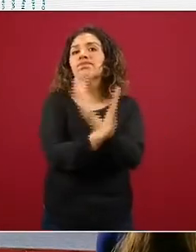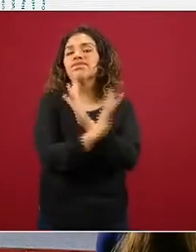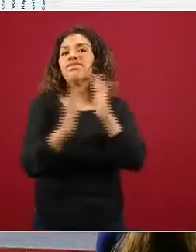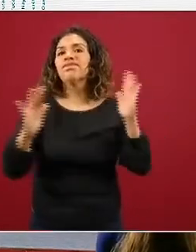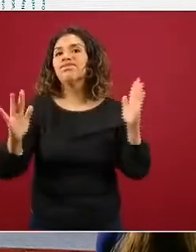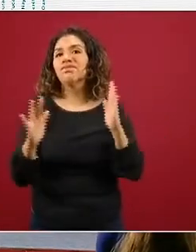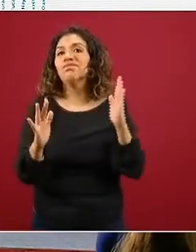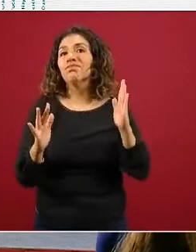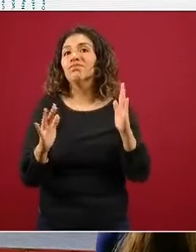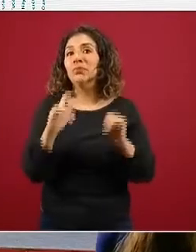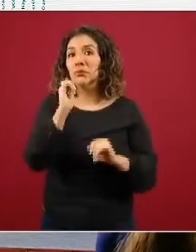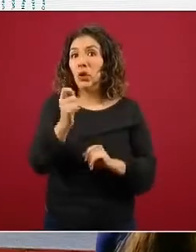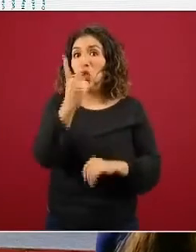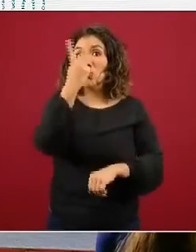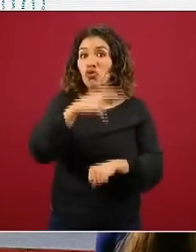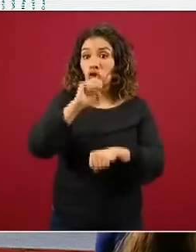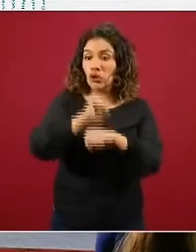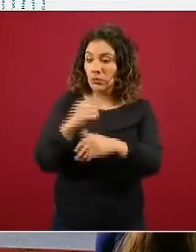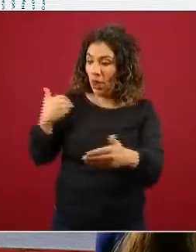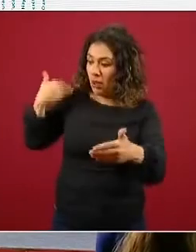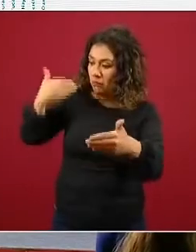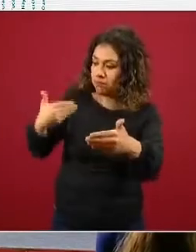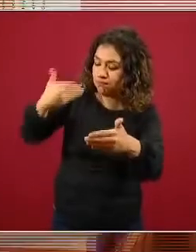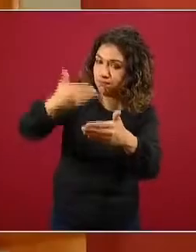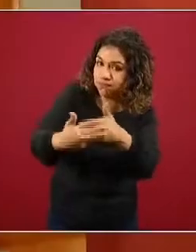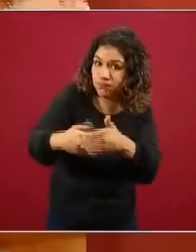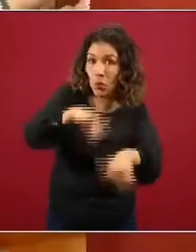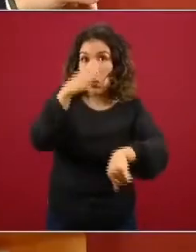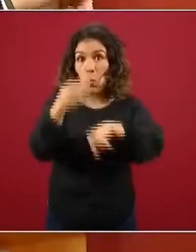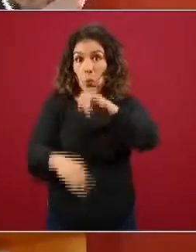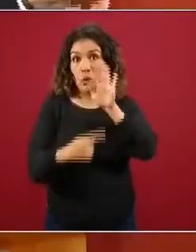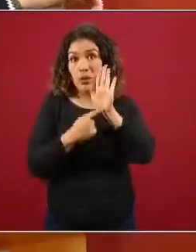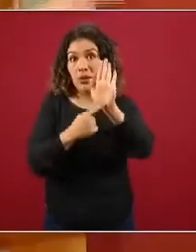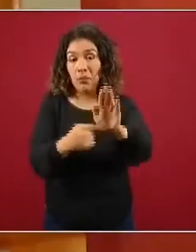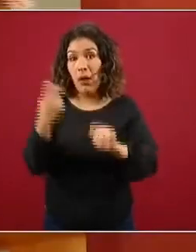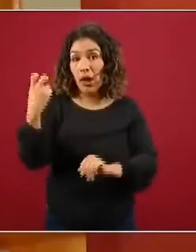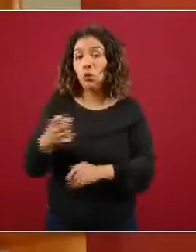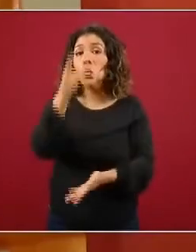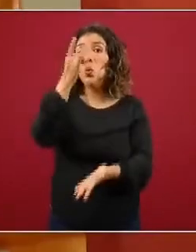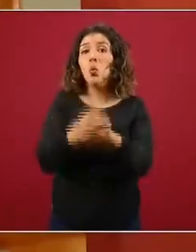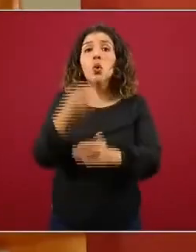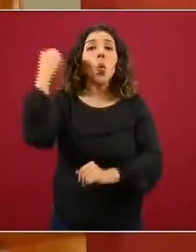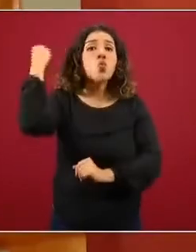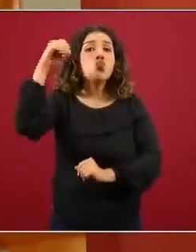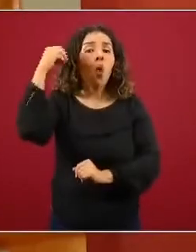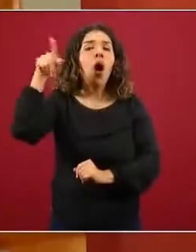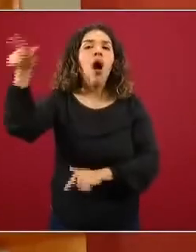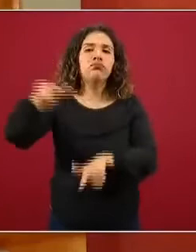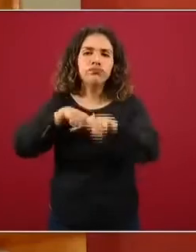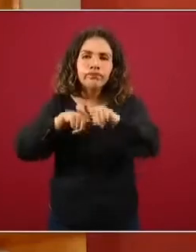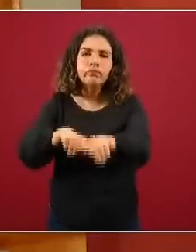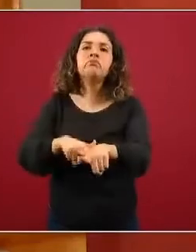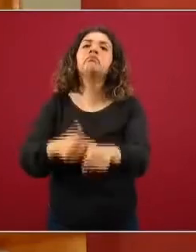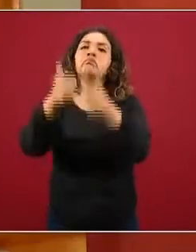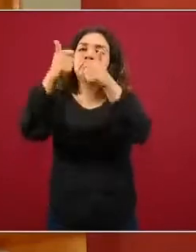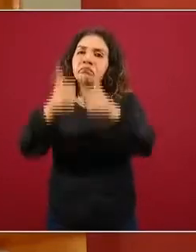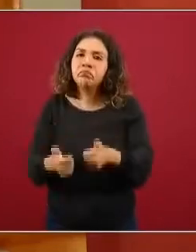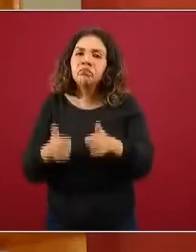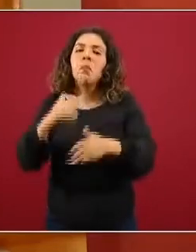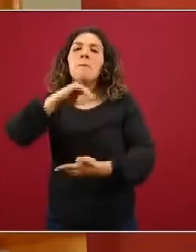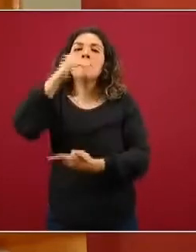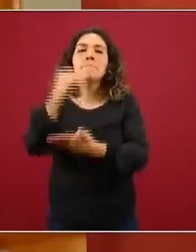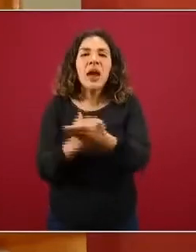de dos semanas para atrás con la última semana disponible. Solamente Oaxaca es quien sigue manteniendo una